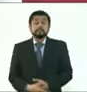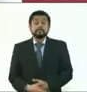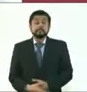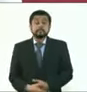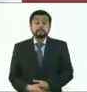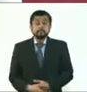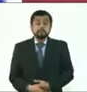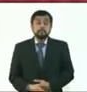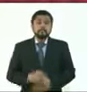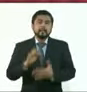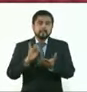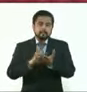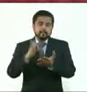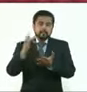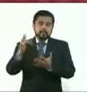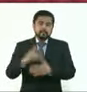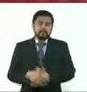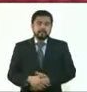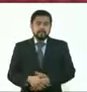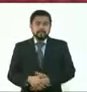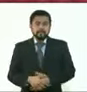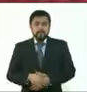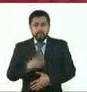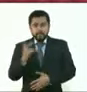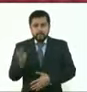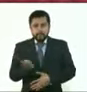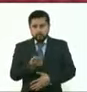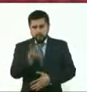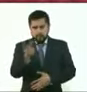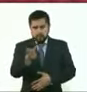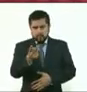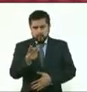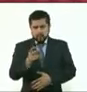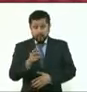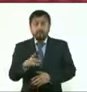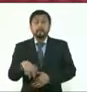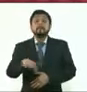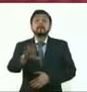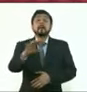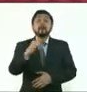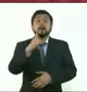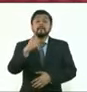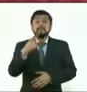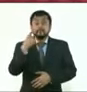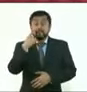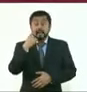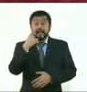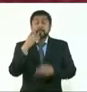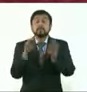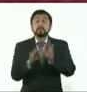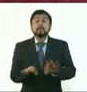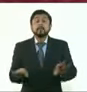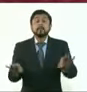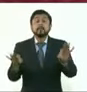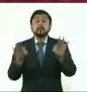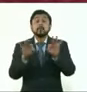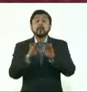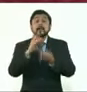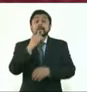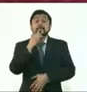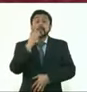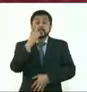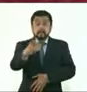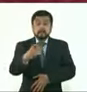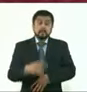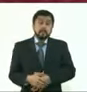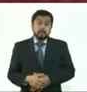Muchas gracias. Y preguntarle, doctora, en el tema… Es importante decirles que no hubo…